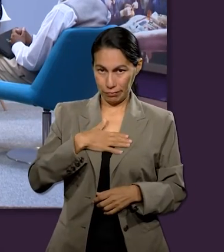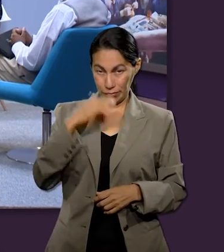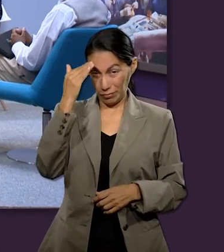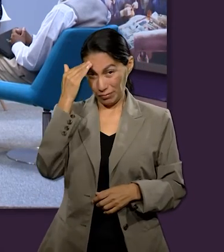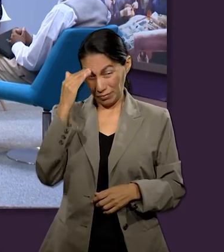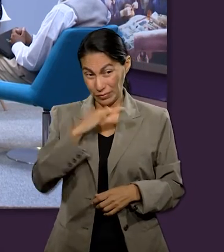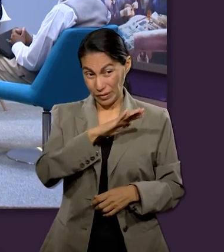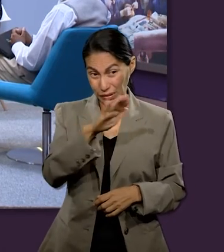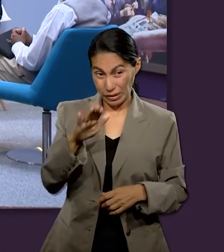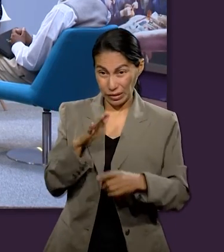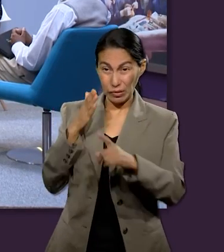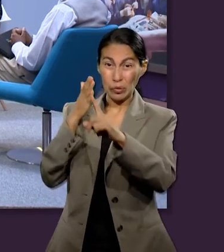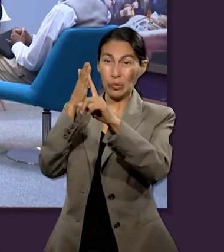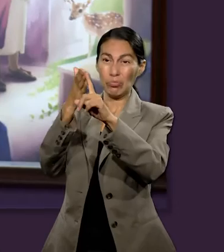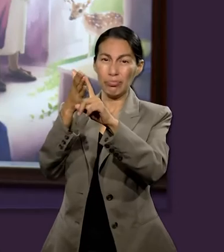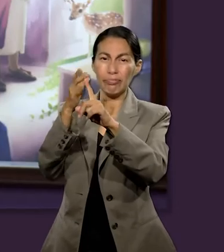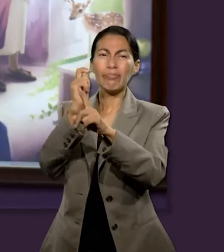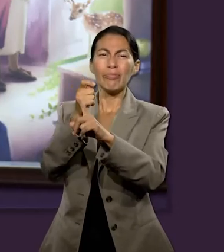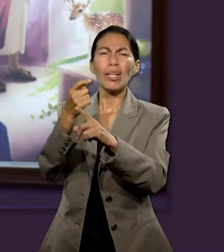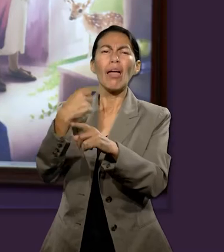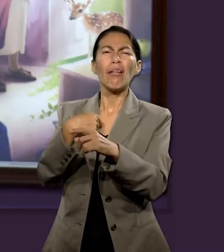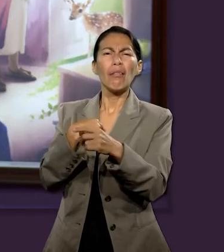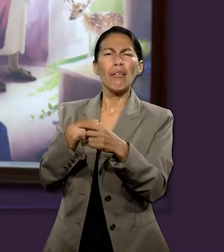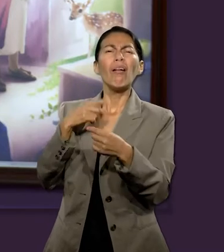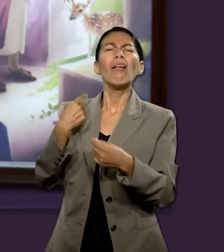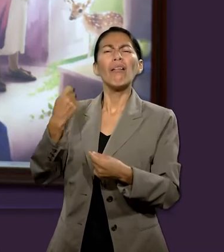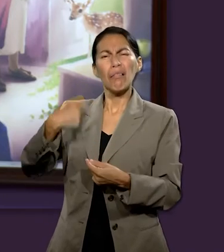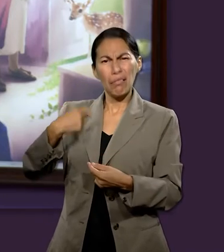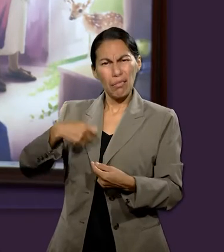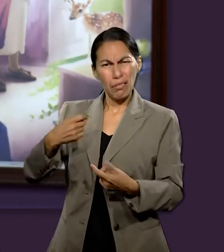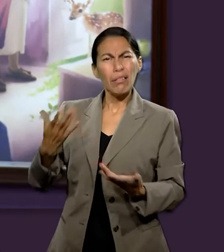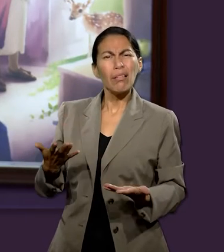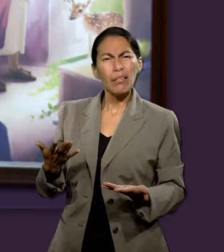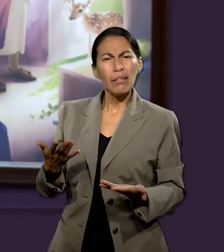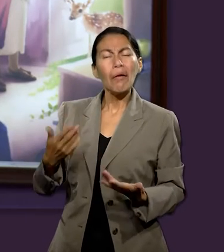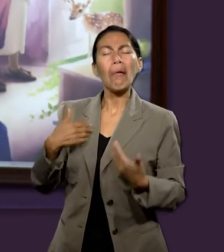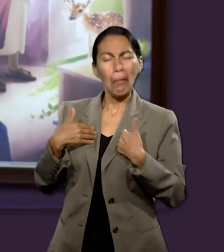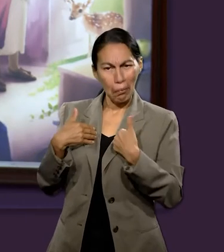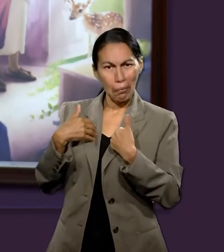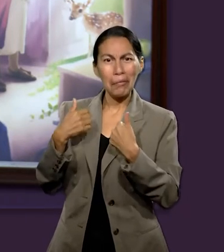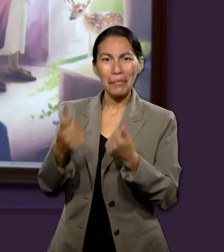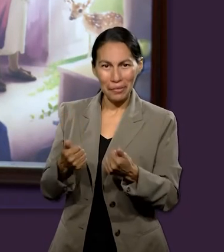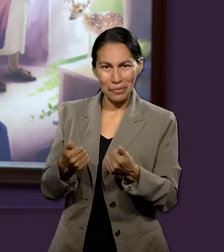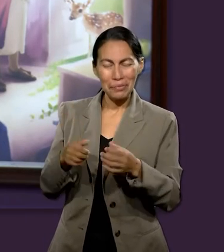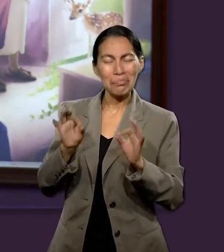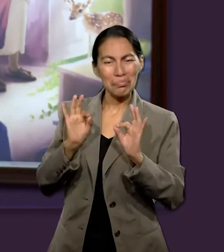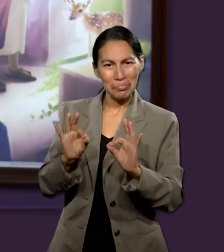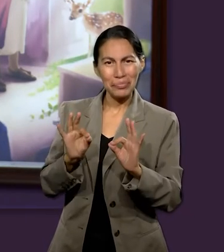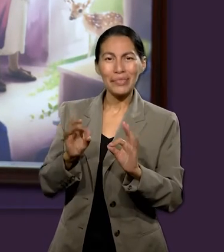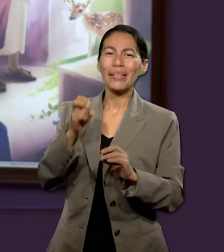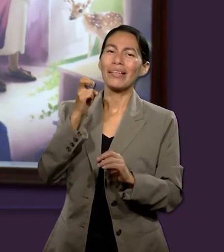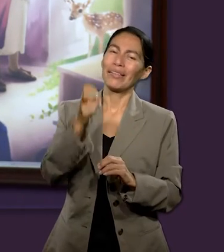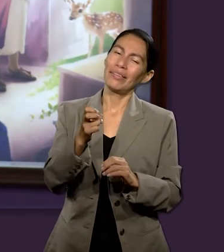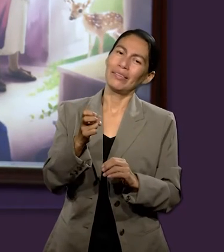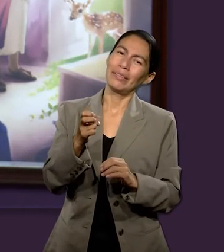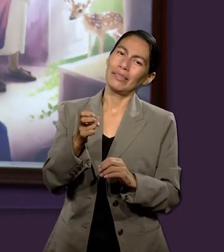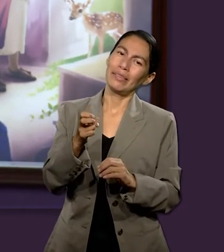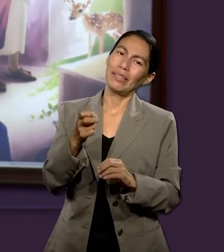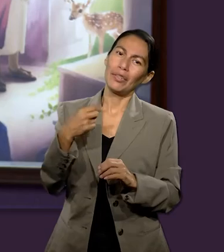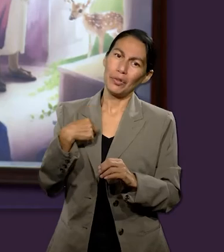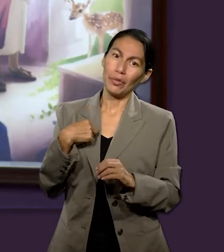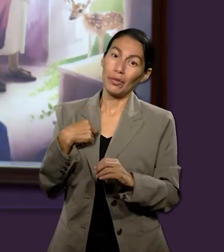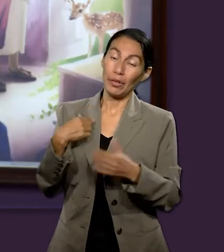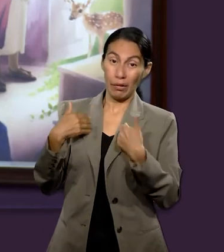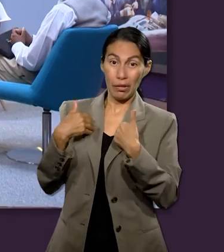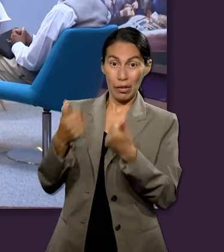mi cosmovisión comienza en realidad entendiendo quién soy y al entender quién soy puedo